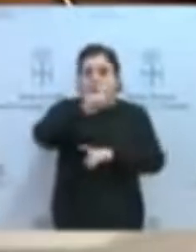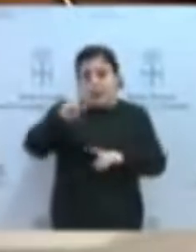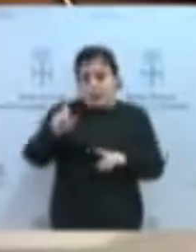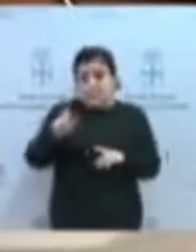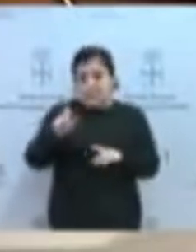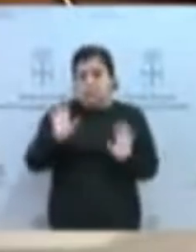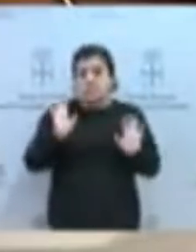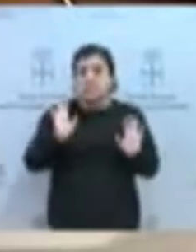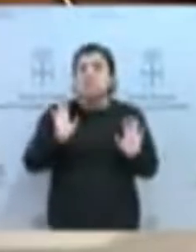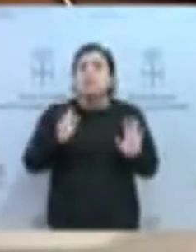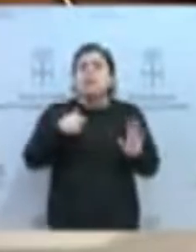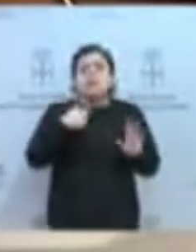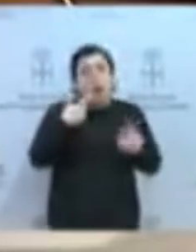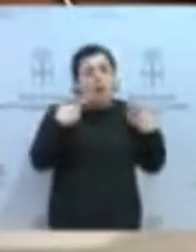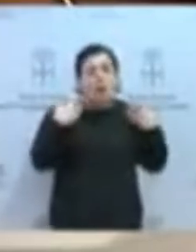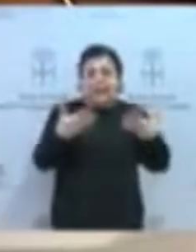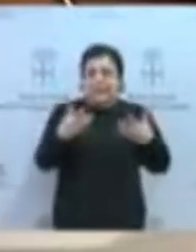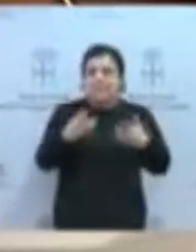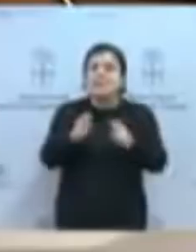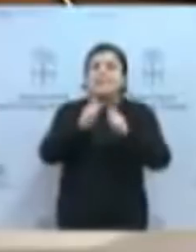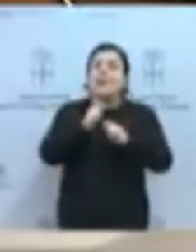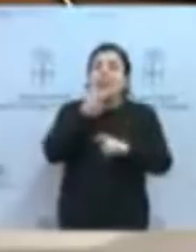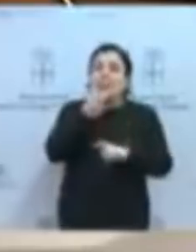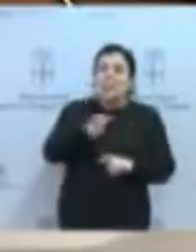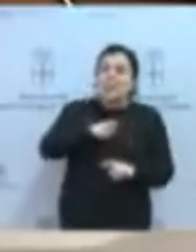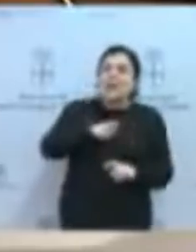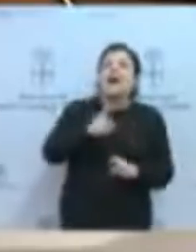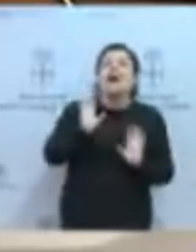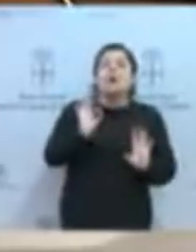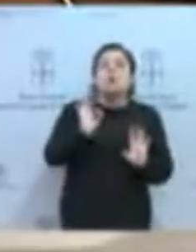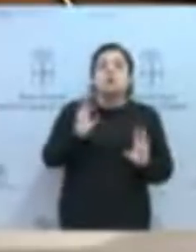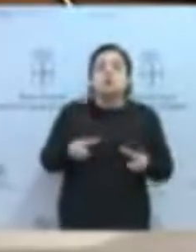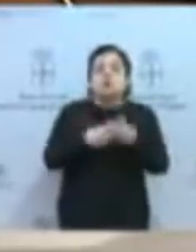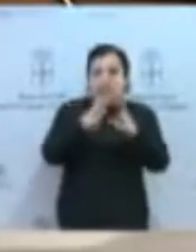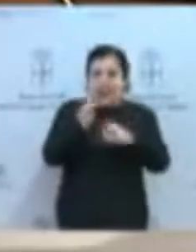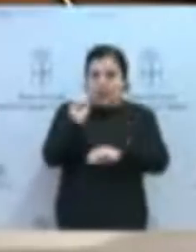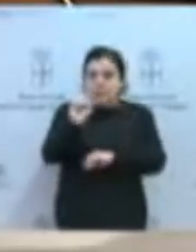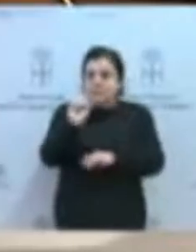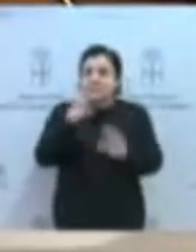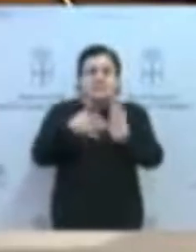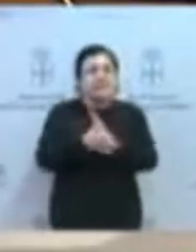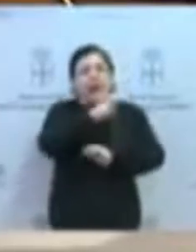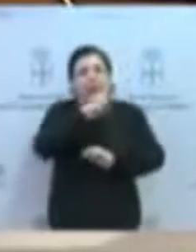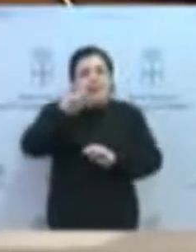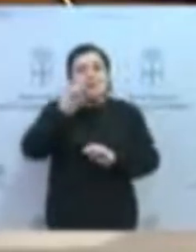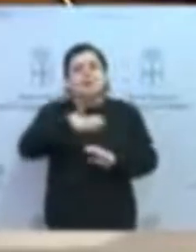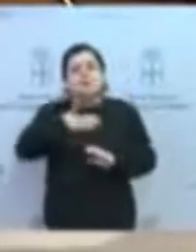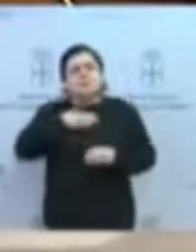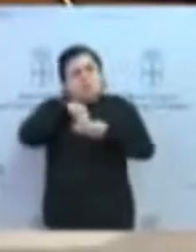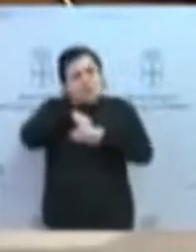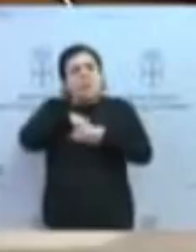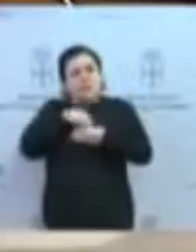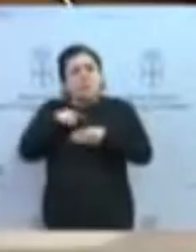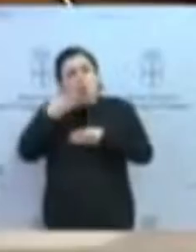llame socialcomunista, porque me refuerza además en los valores que vengo defendiendo, los cuales veo y me siento muy orgulloso y los defenderé. Presidente, ¿la cuestión?